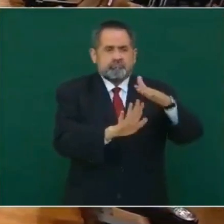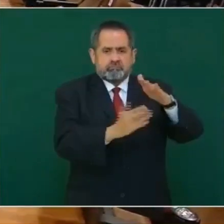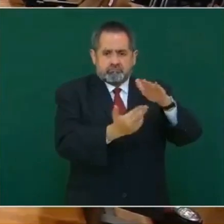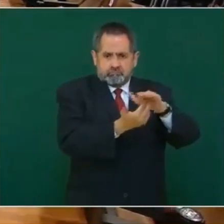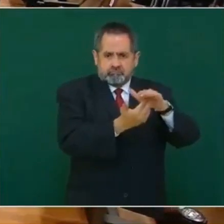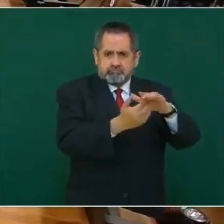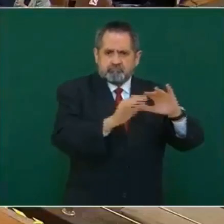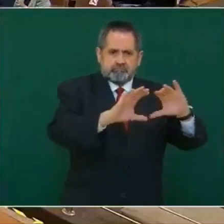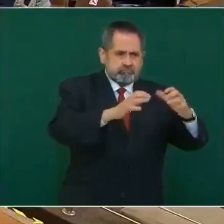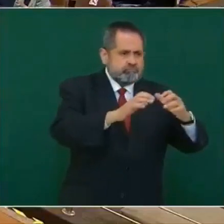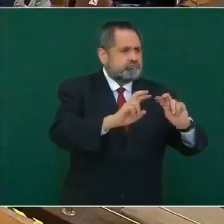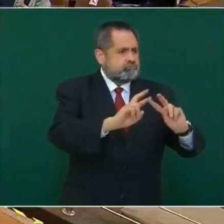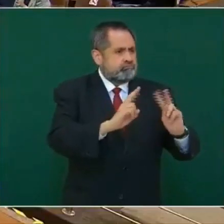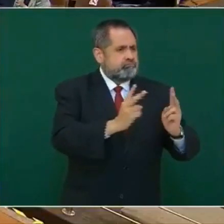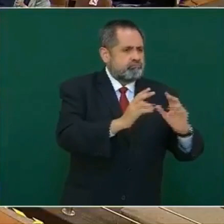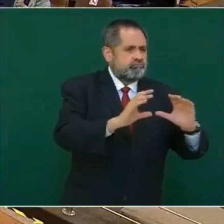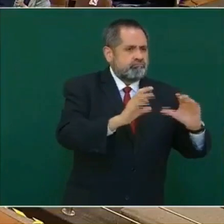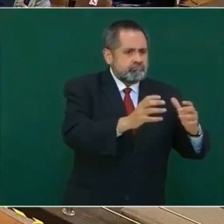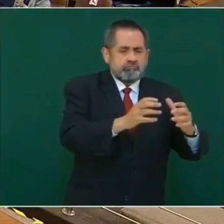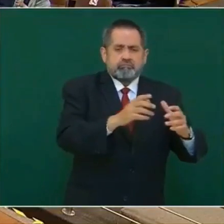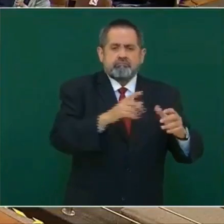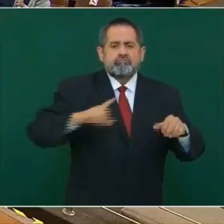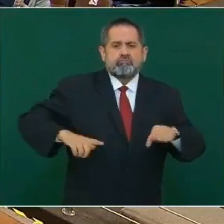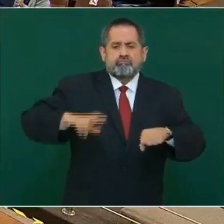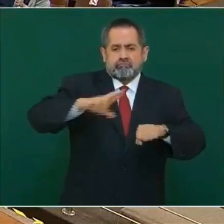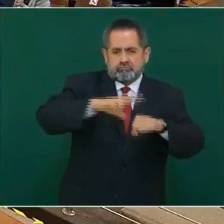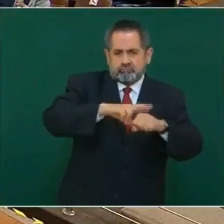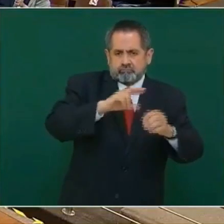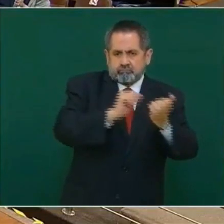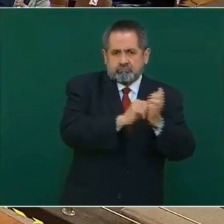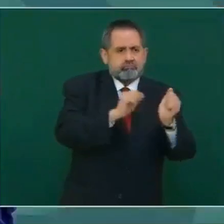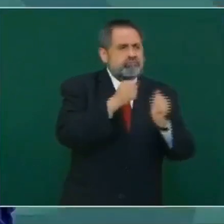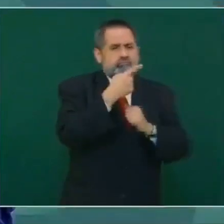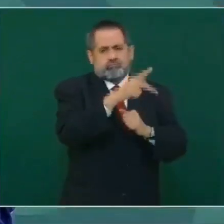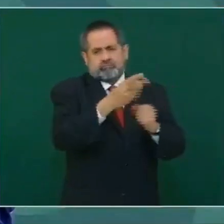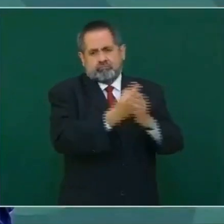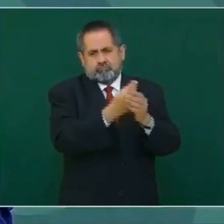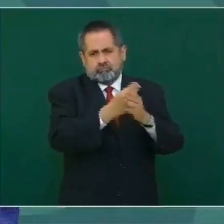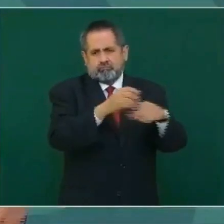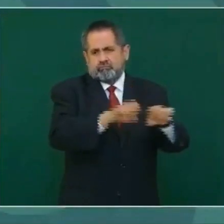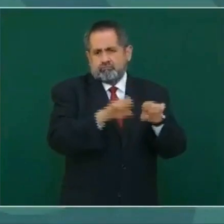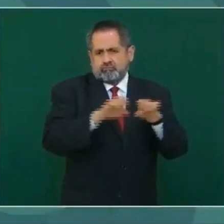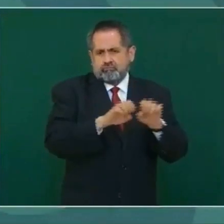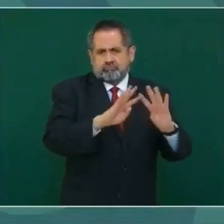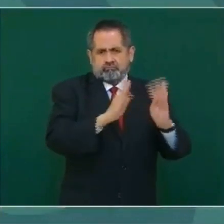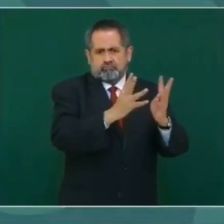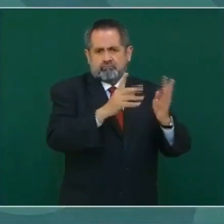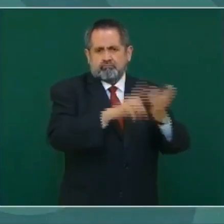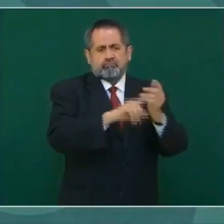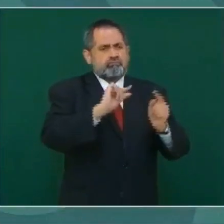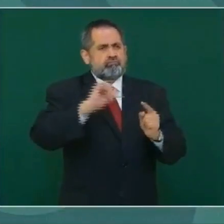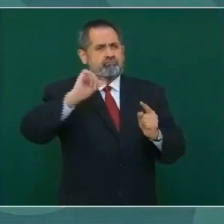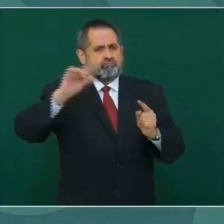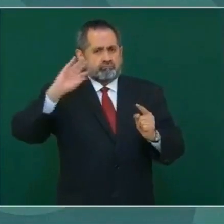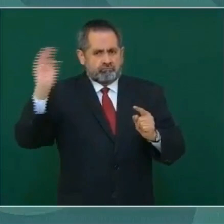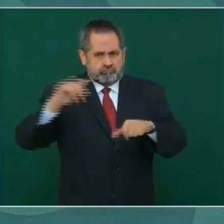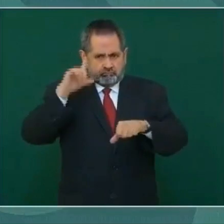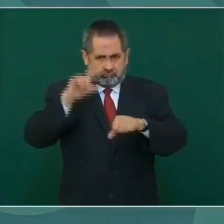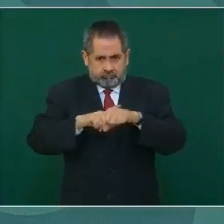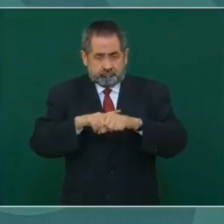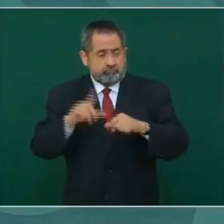para que los gobernadores con funcionarios federales,